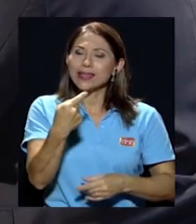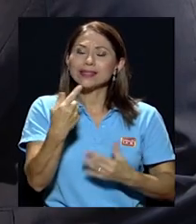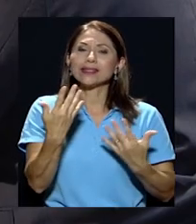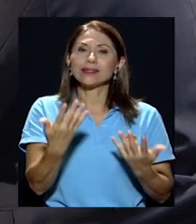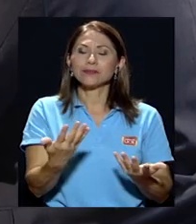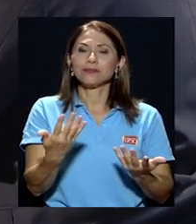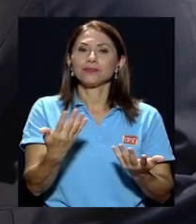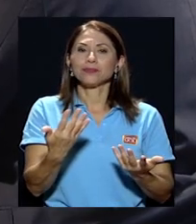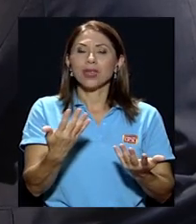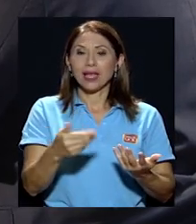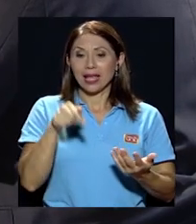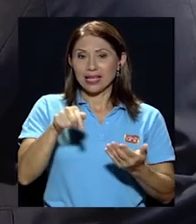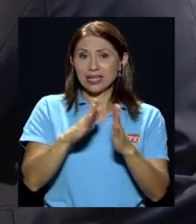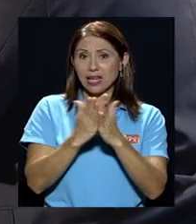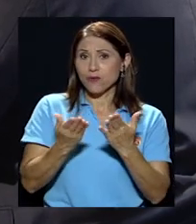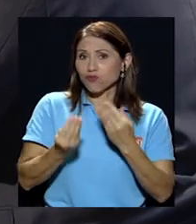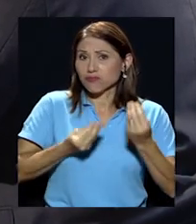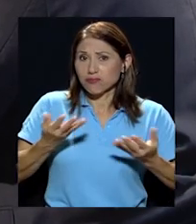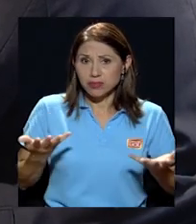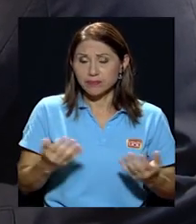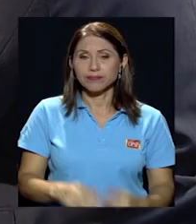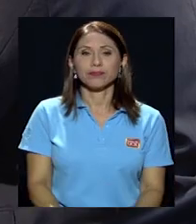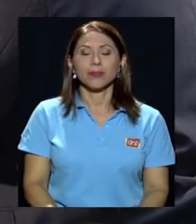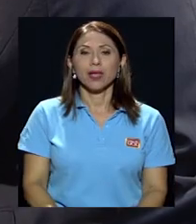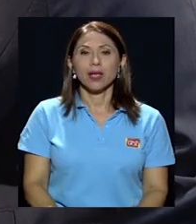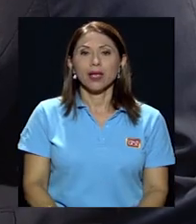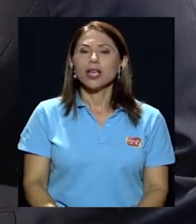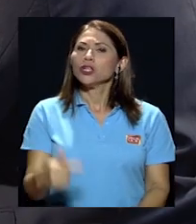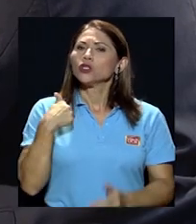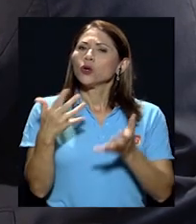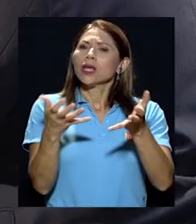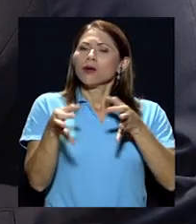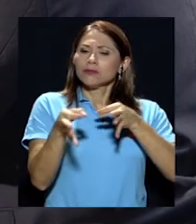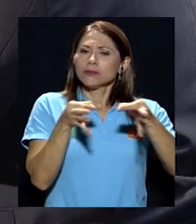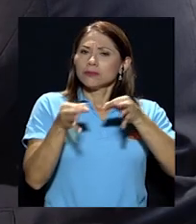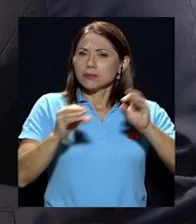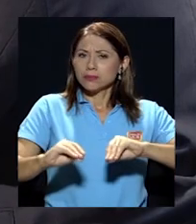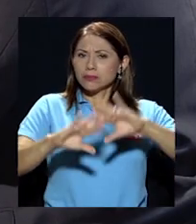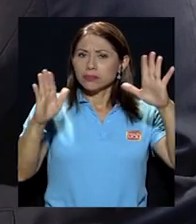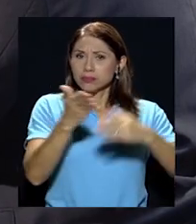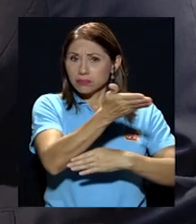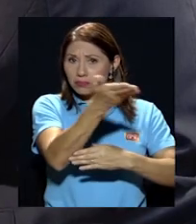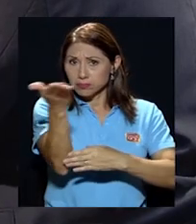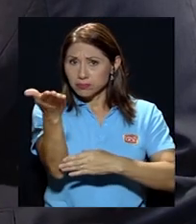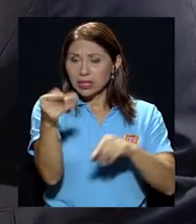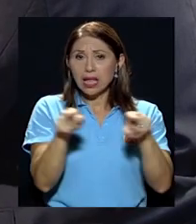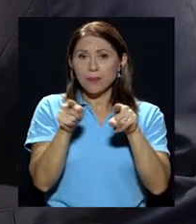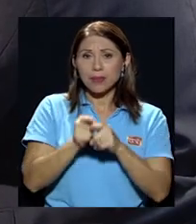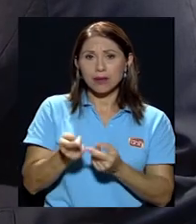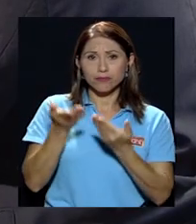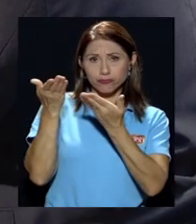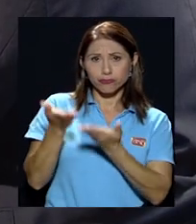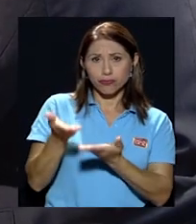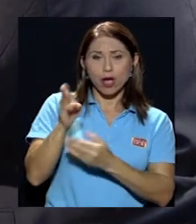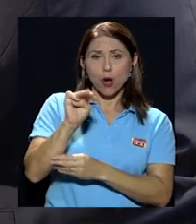de este libro? Yo quiero aclararle a los televidentes y a usted, Omar, una cosa.